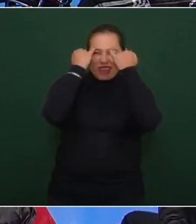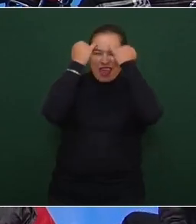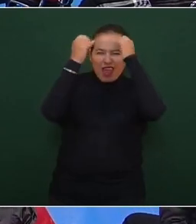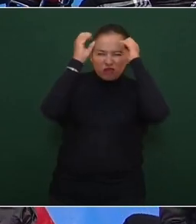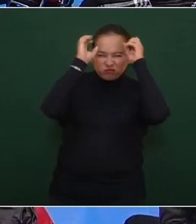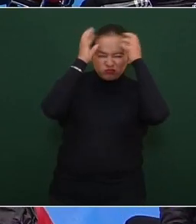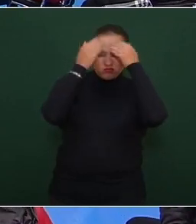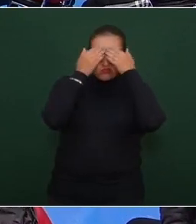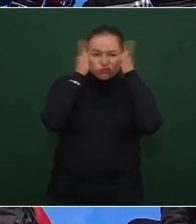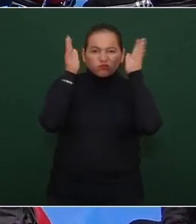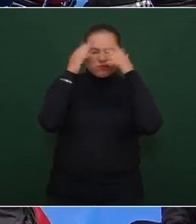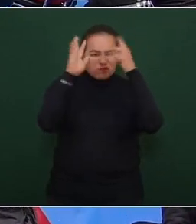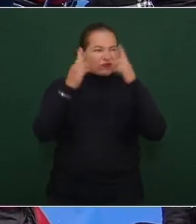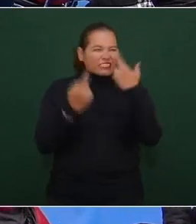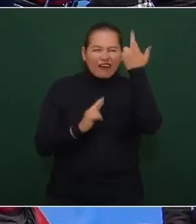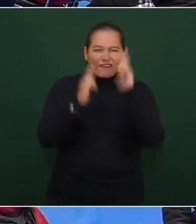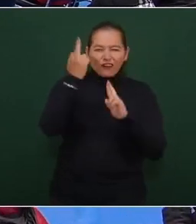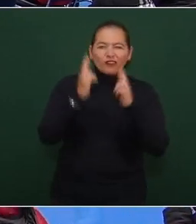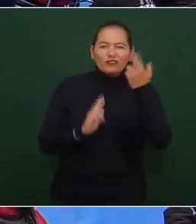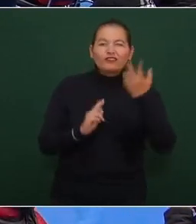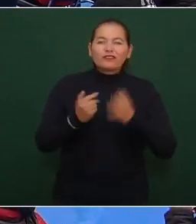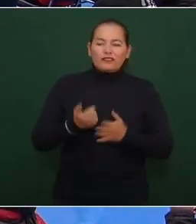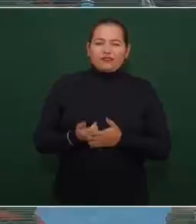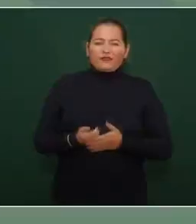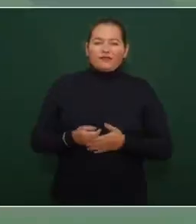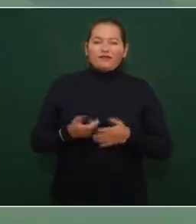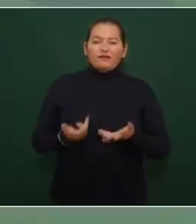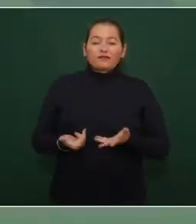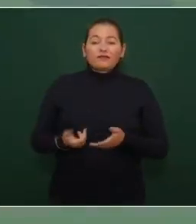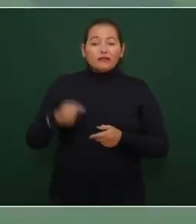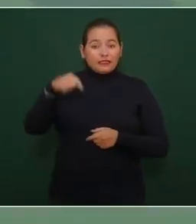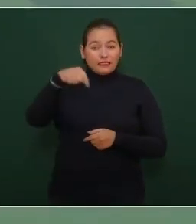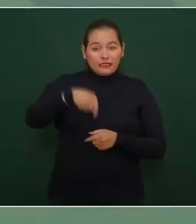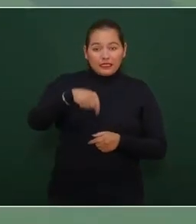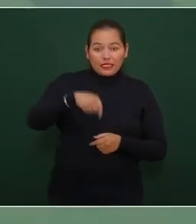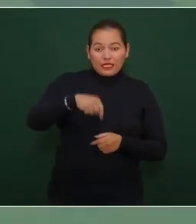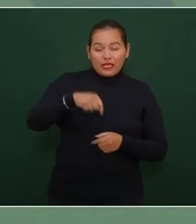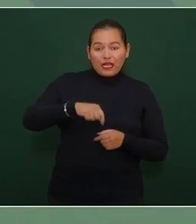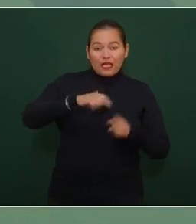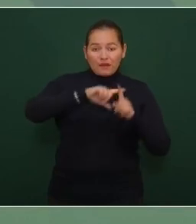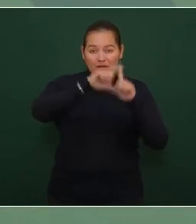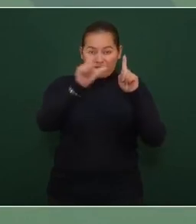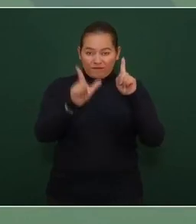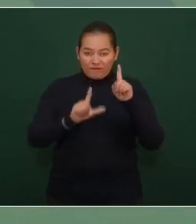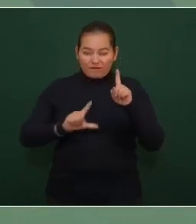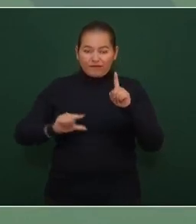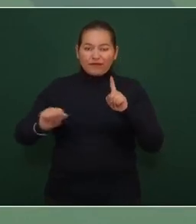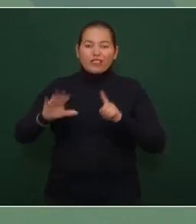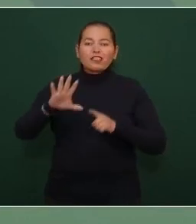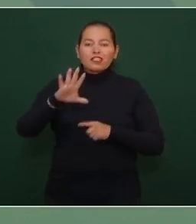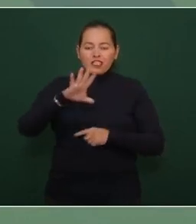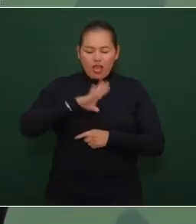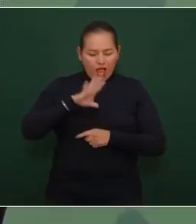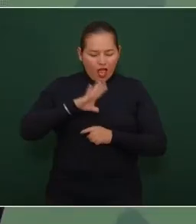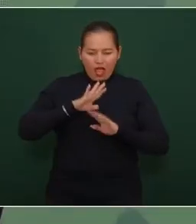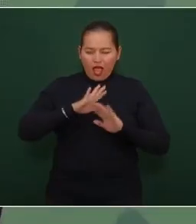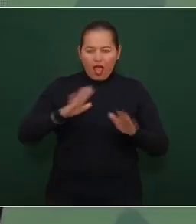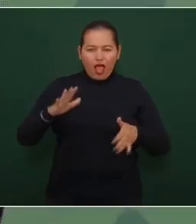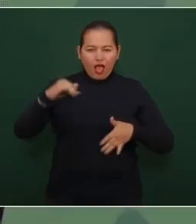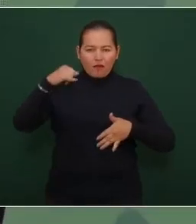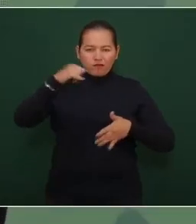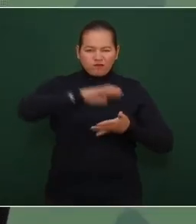y estamos llevando a cabo en México una transformación muy profunda